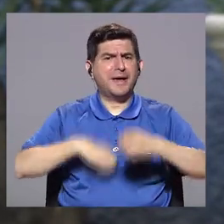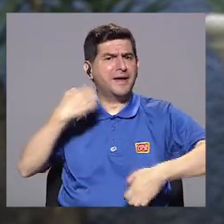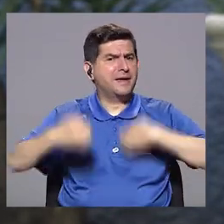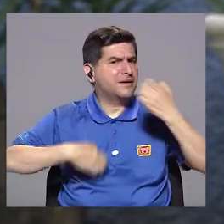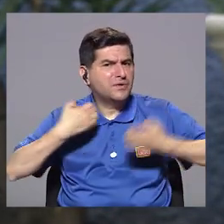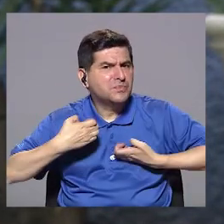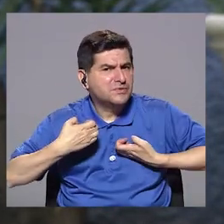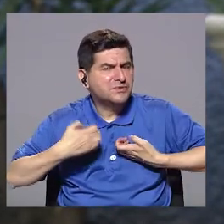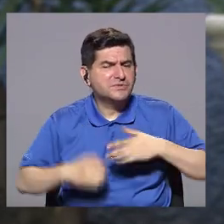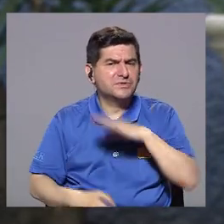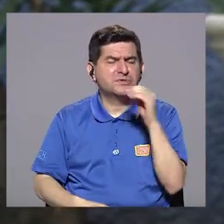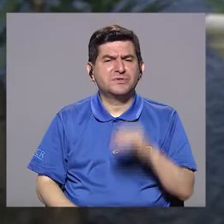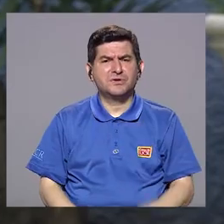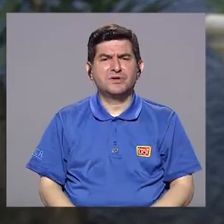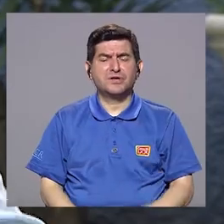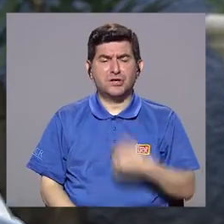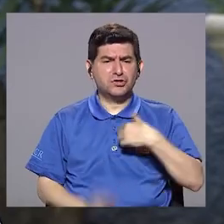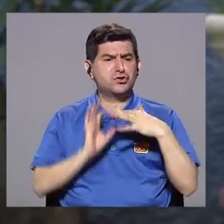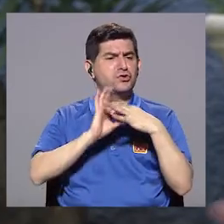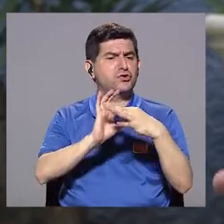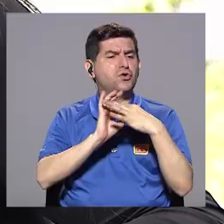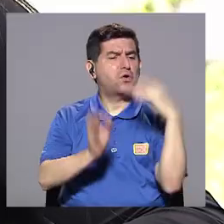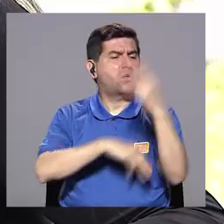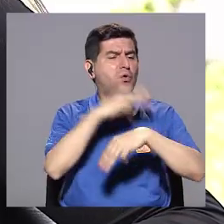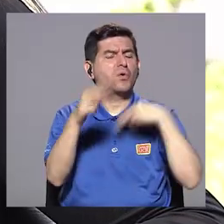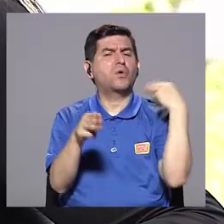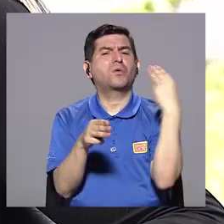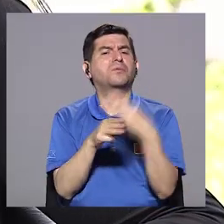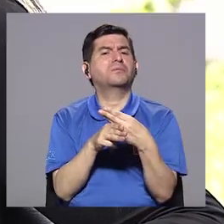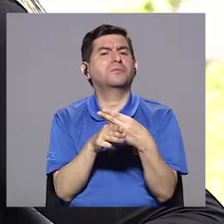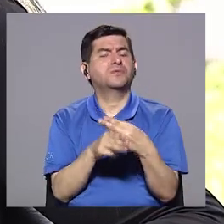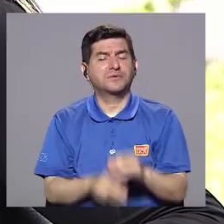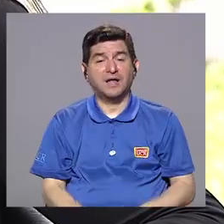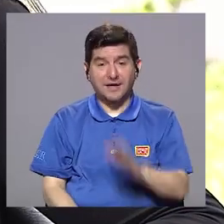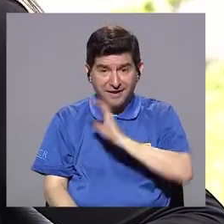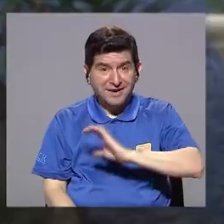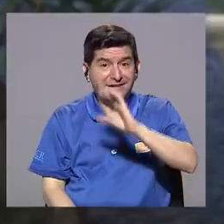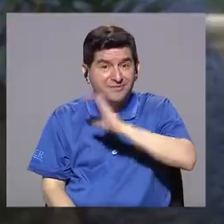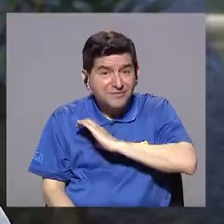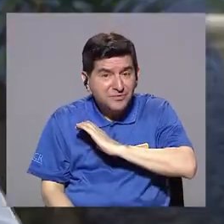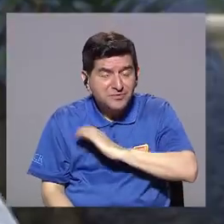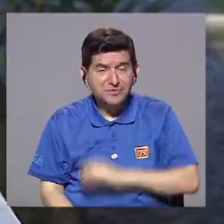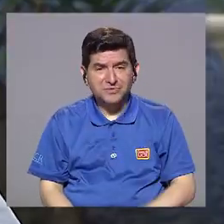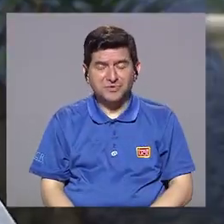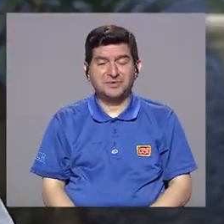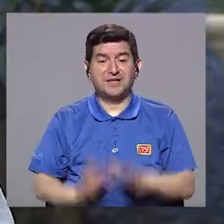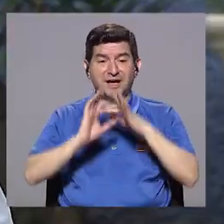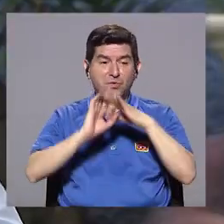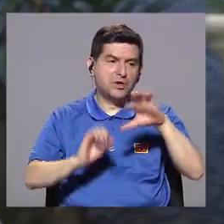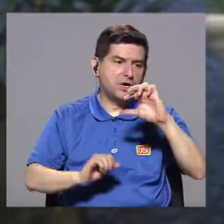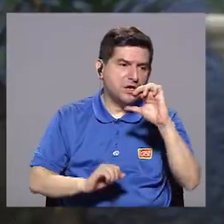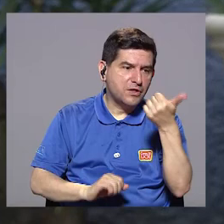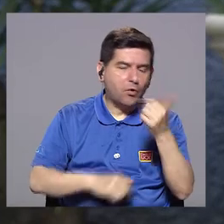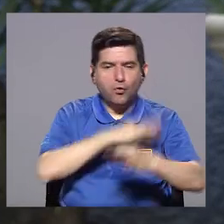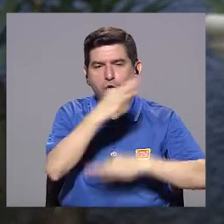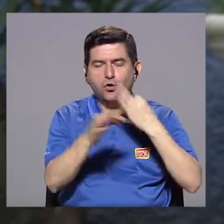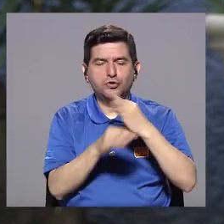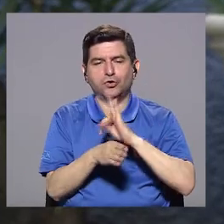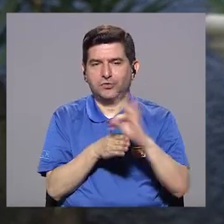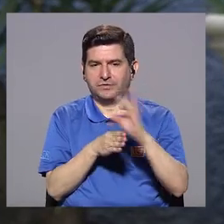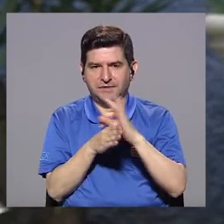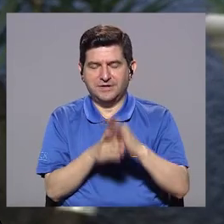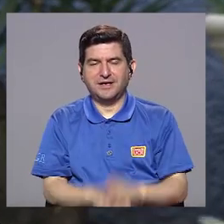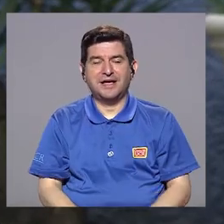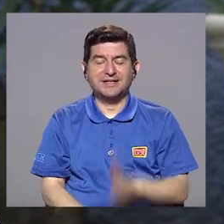emocional, parte como yo me relaciono con el mundo, la parte conductual, viene de la mano de otro tipo de